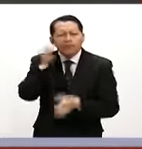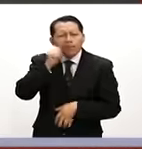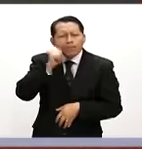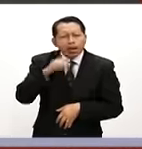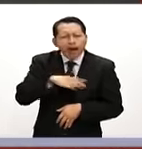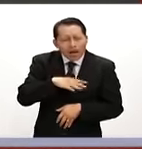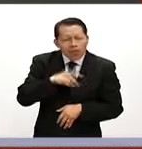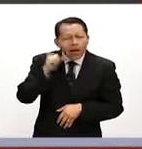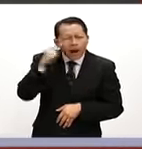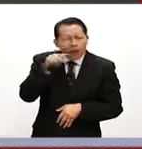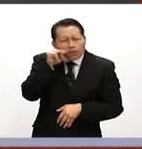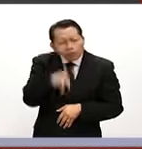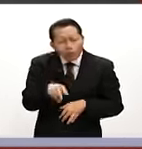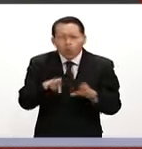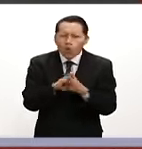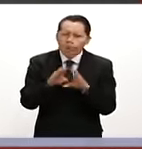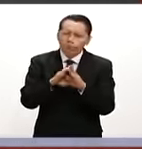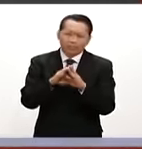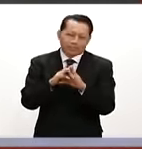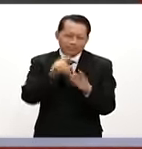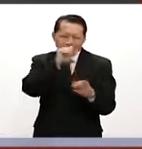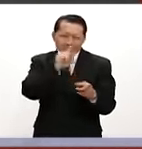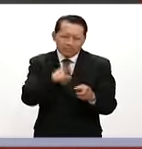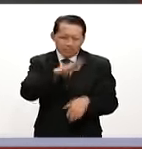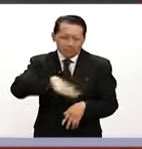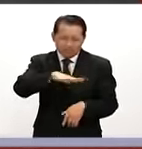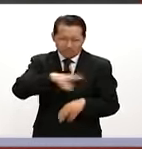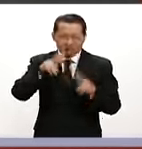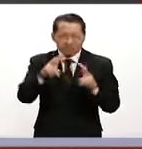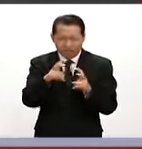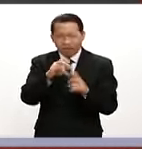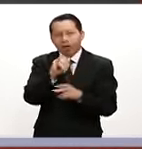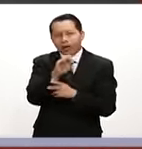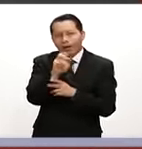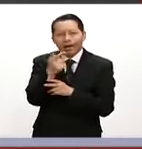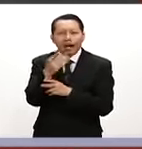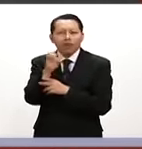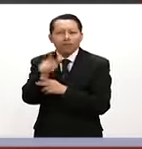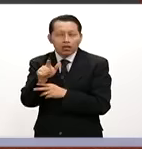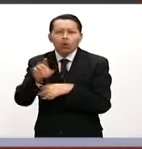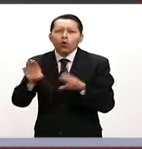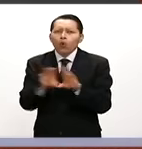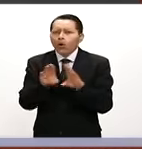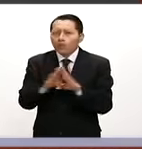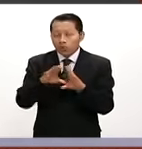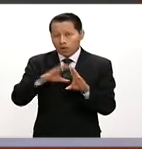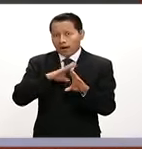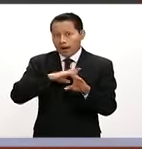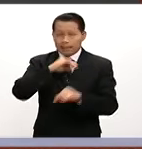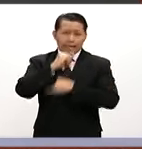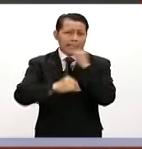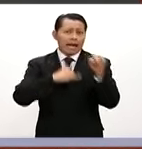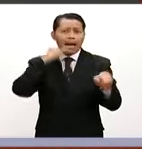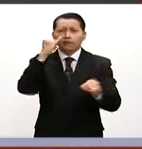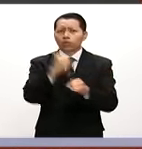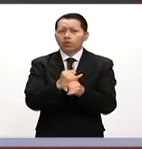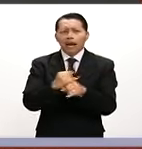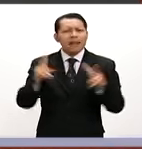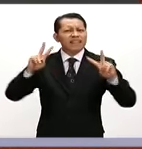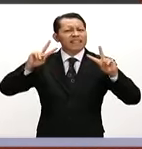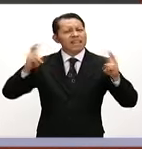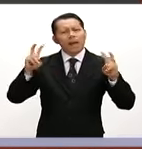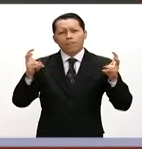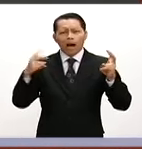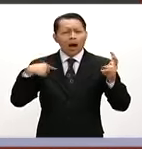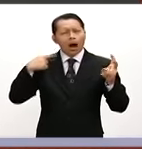atención en todo esto relacionado con Juan Gabriel es la resonancia que ha tenido a nivel internacional. Ya